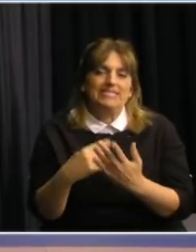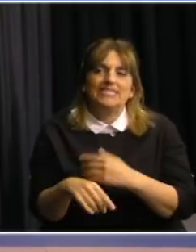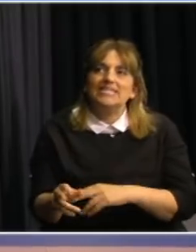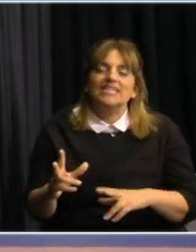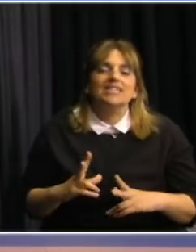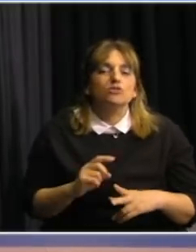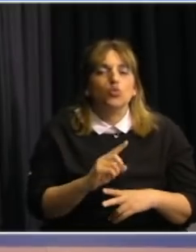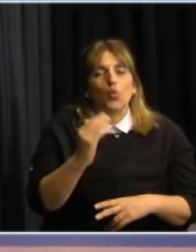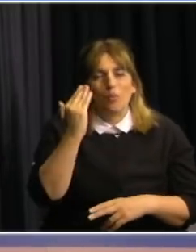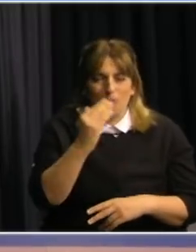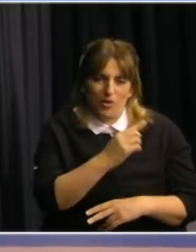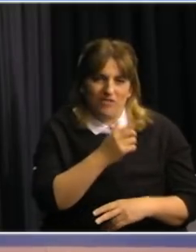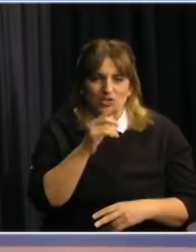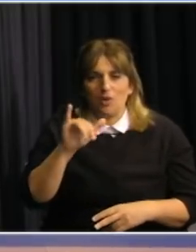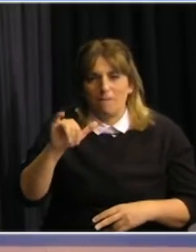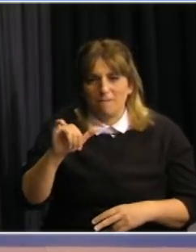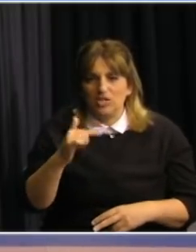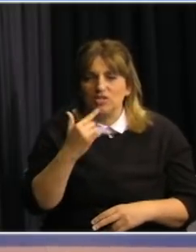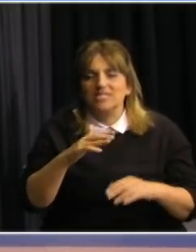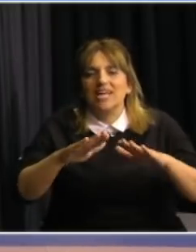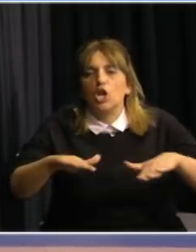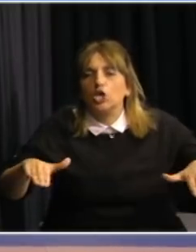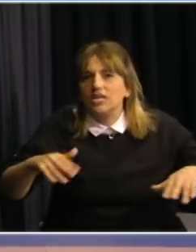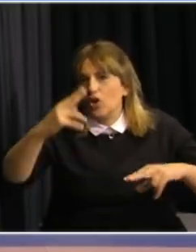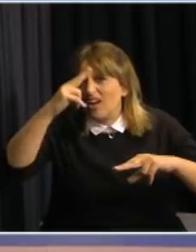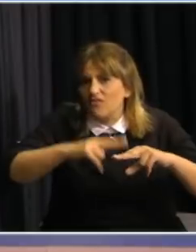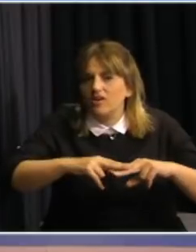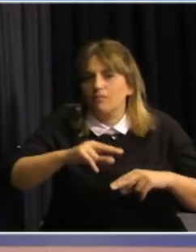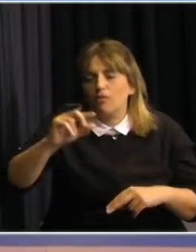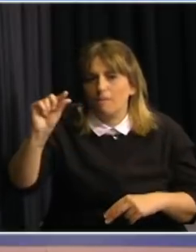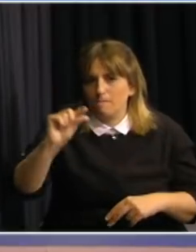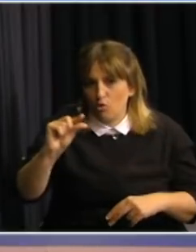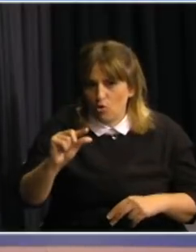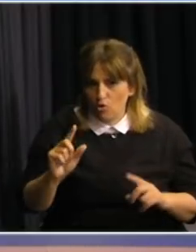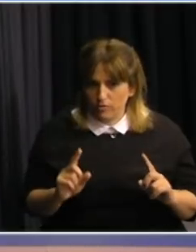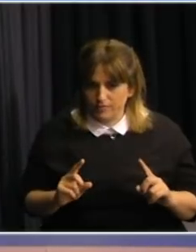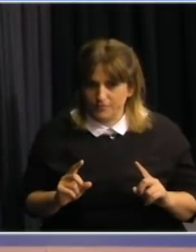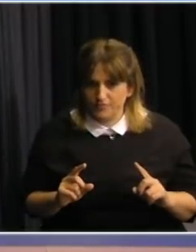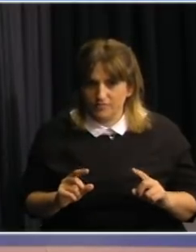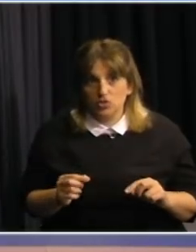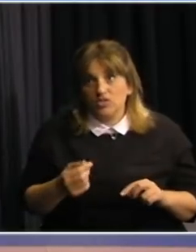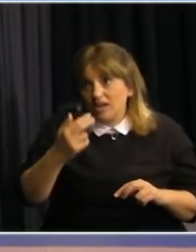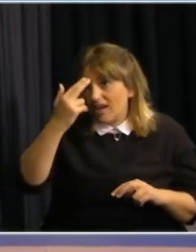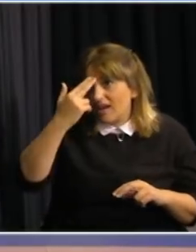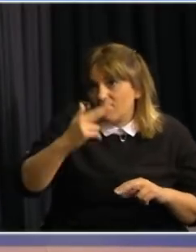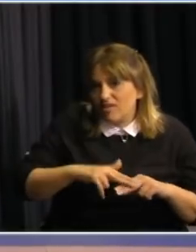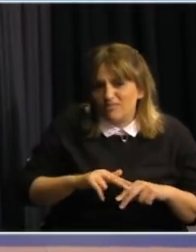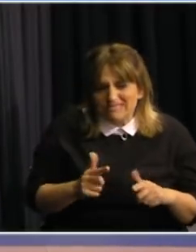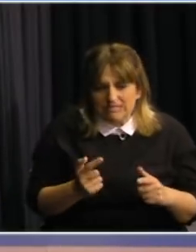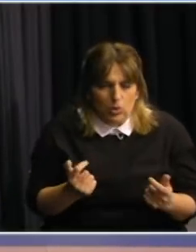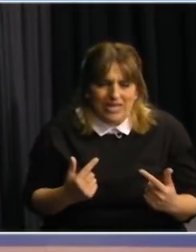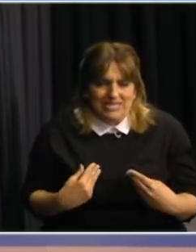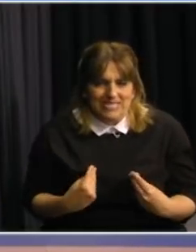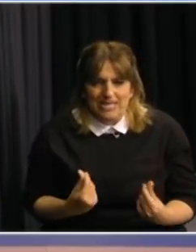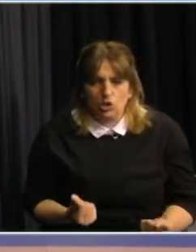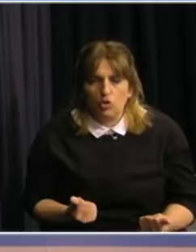como dijo el profesor Cohen en mayo los niños se enferman poco cuando se enferman tienen pocos síntomas sino